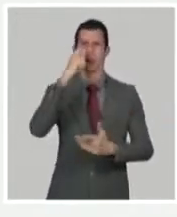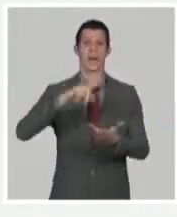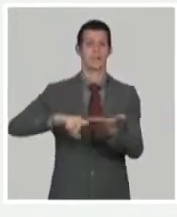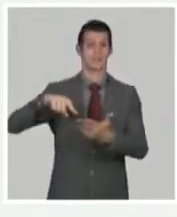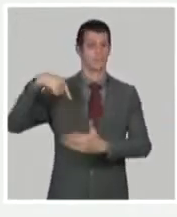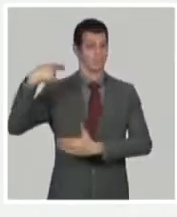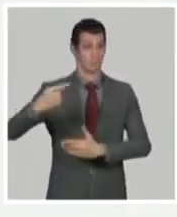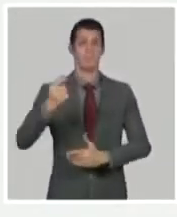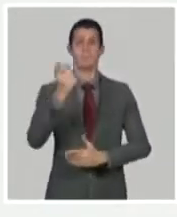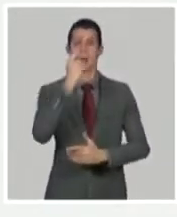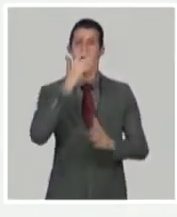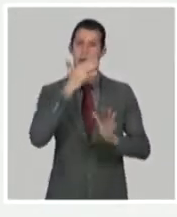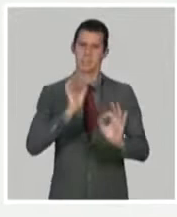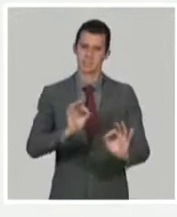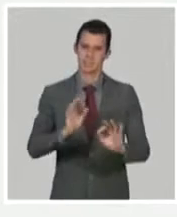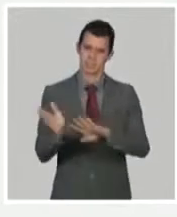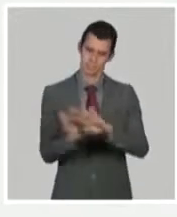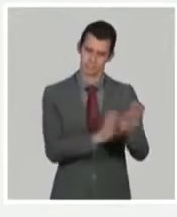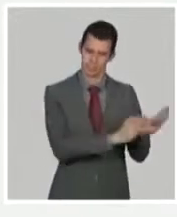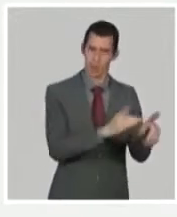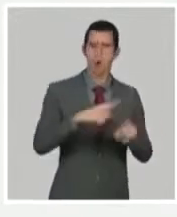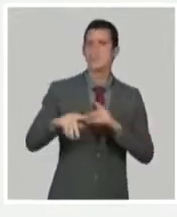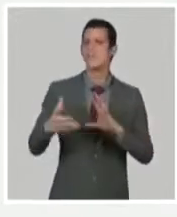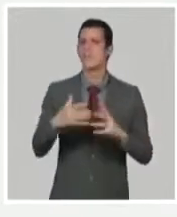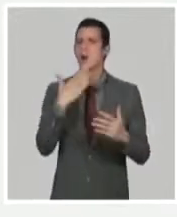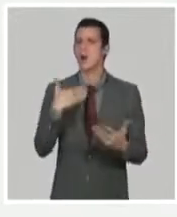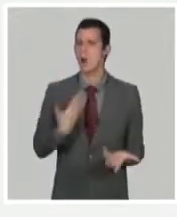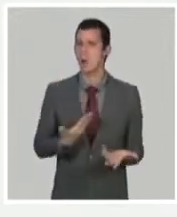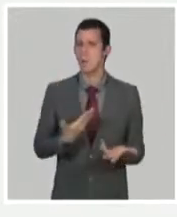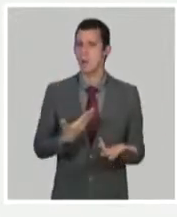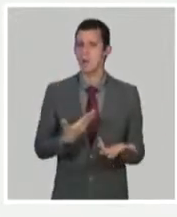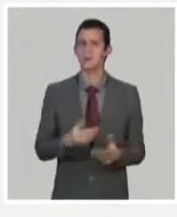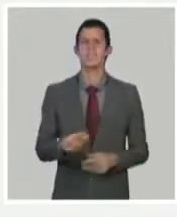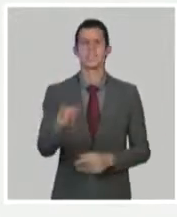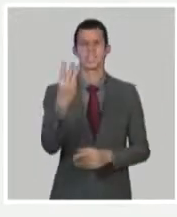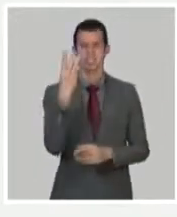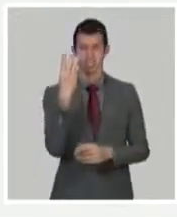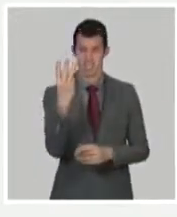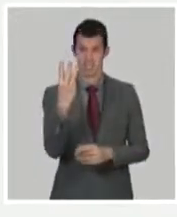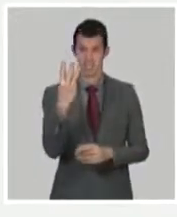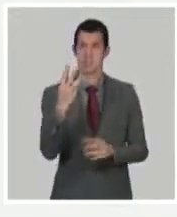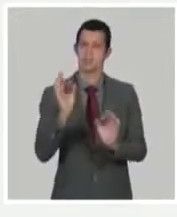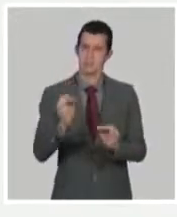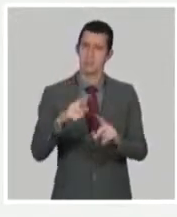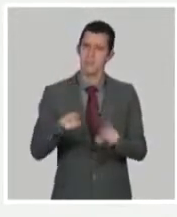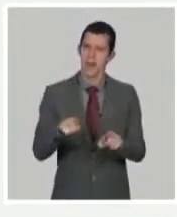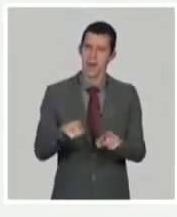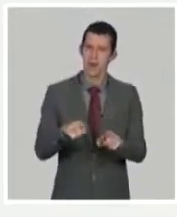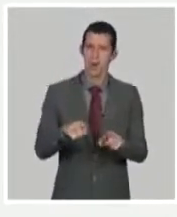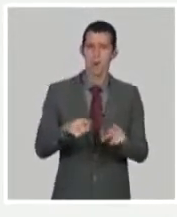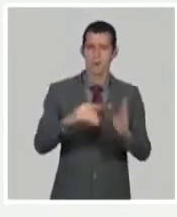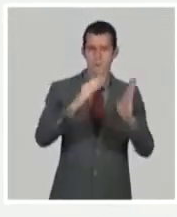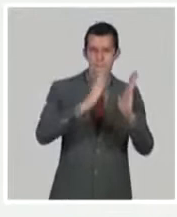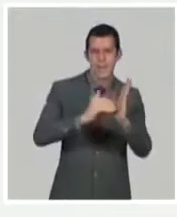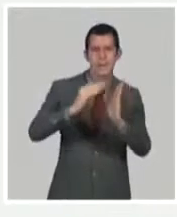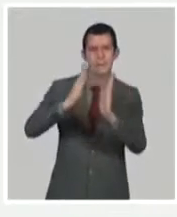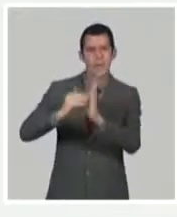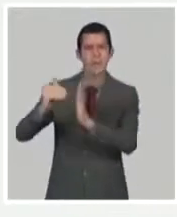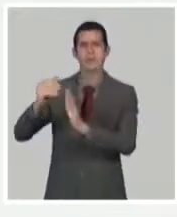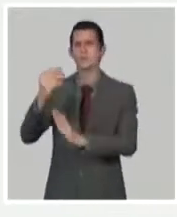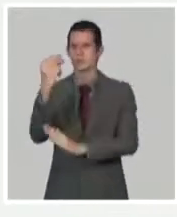el día 0, el día 28 y el día 56. O sea, recibe tres vacunas, pero espaciadas en En dos meses.